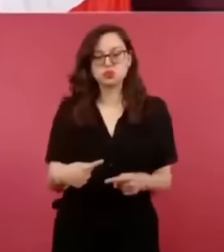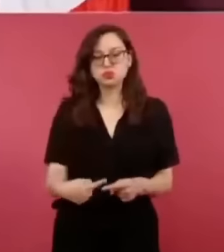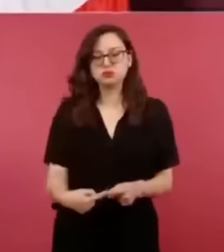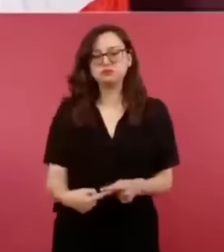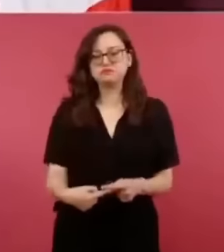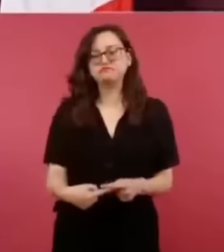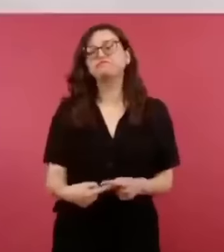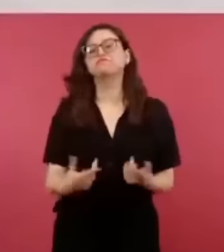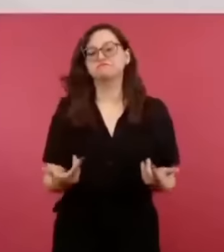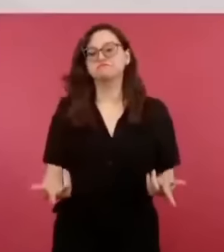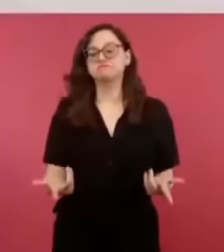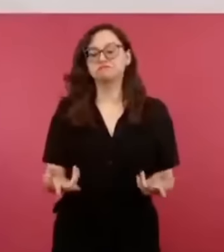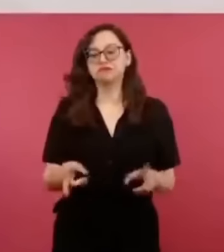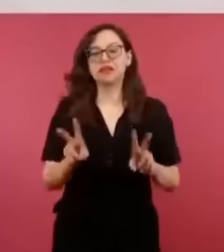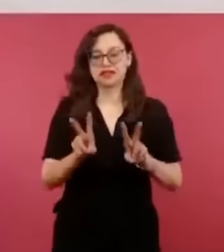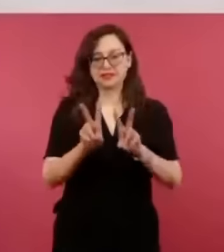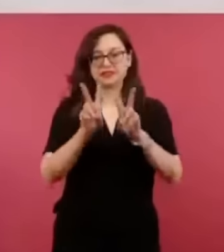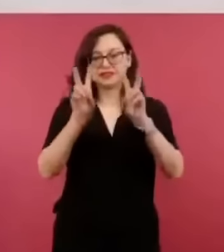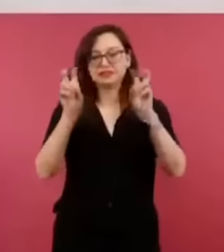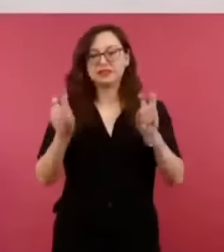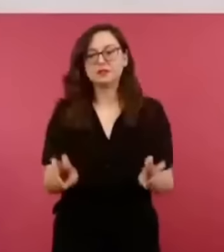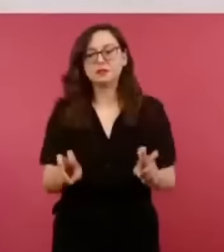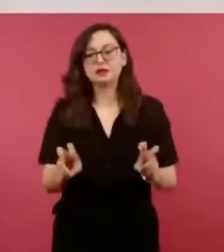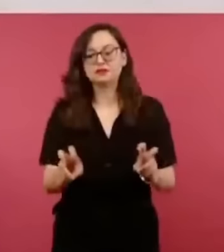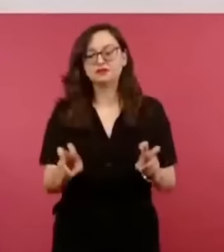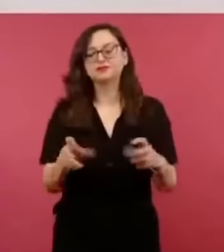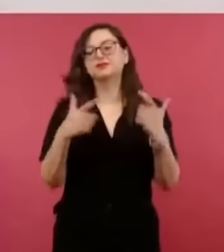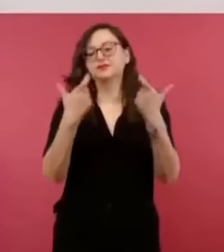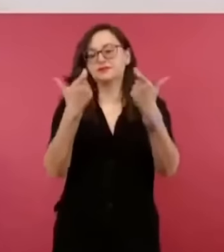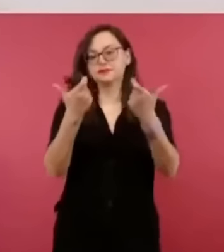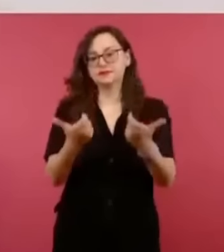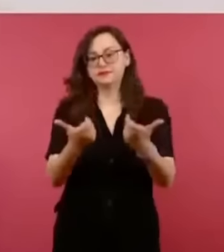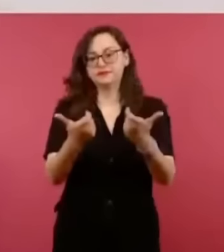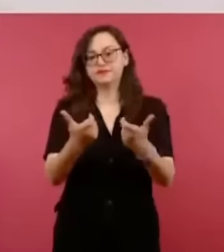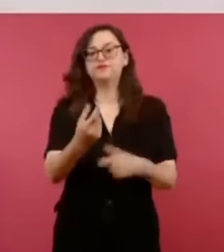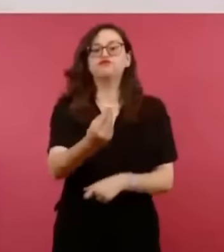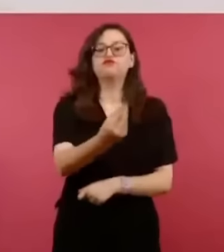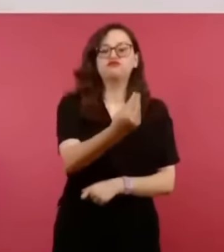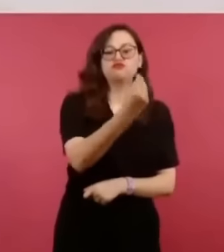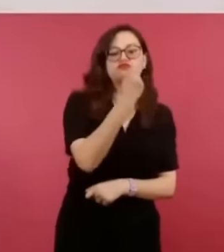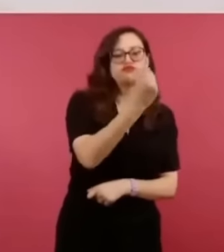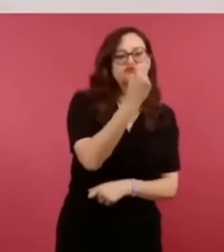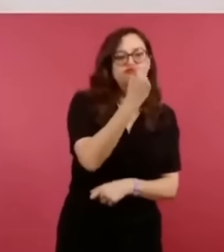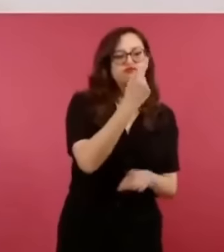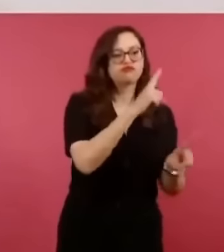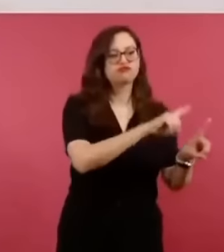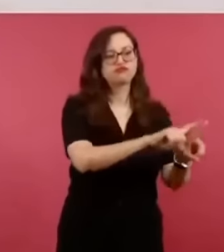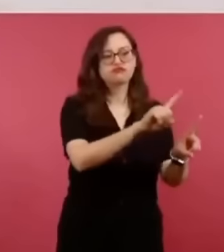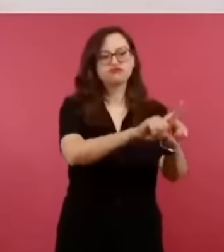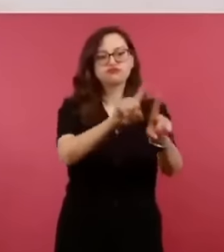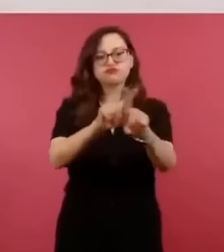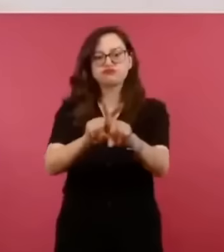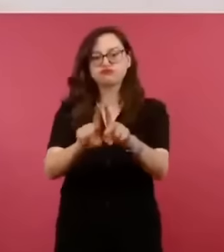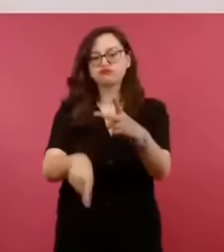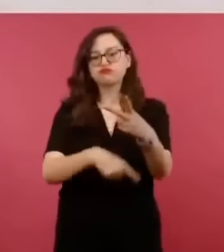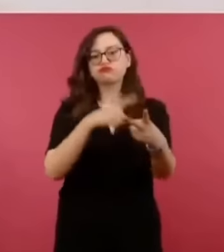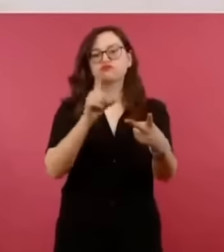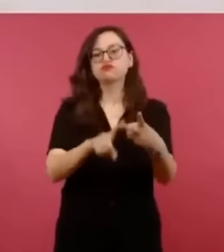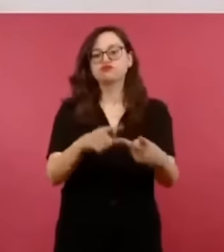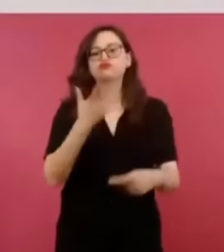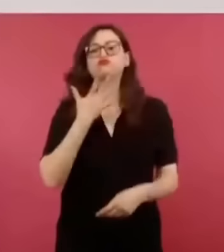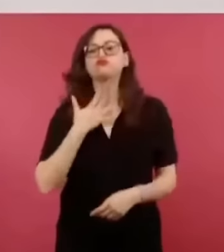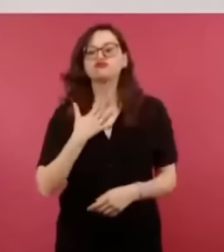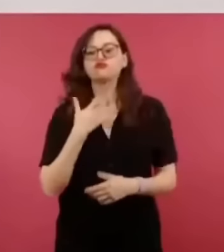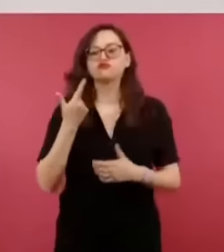los precios de alimentos y de energéticos. Y